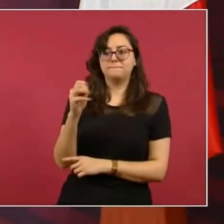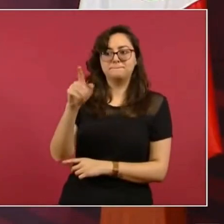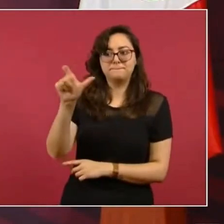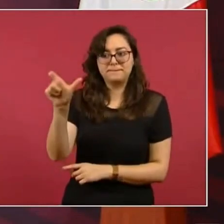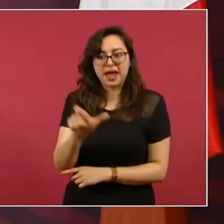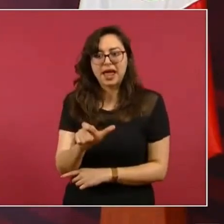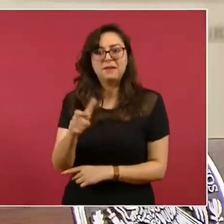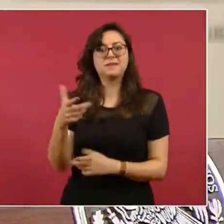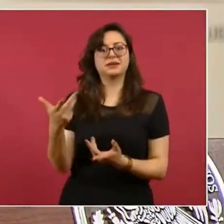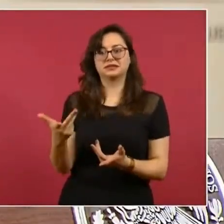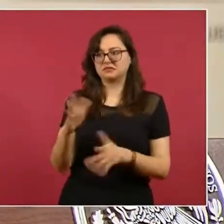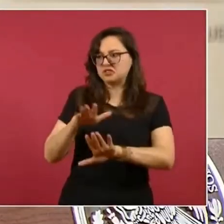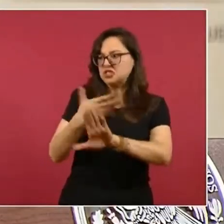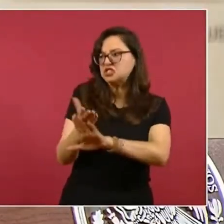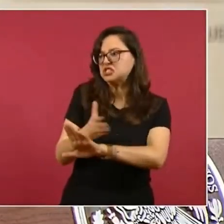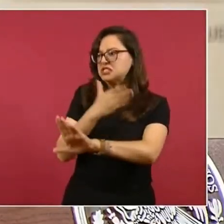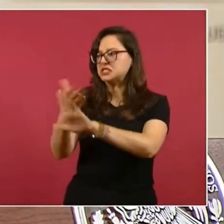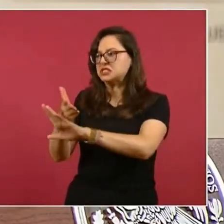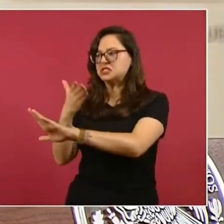Pues se entiende el porqué.